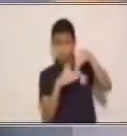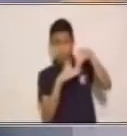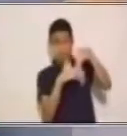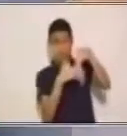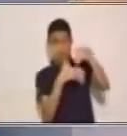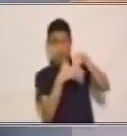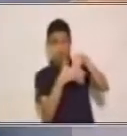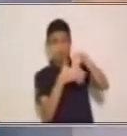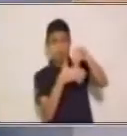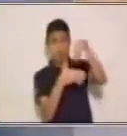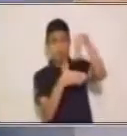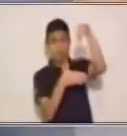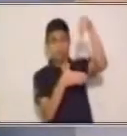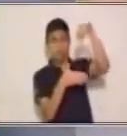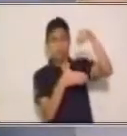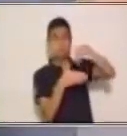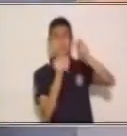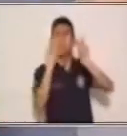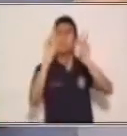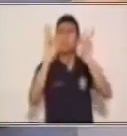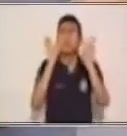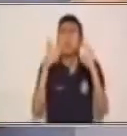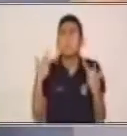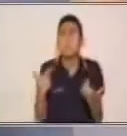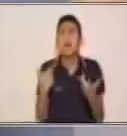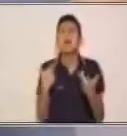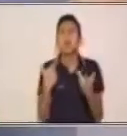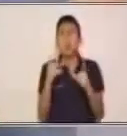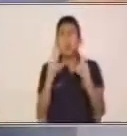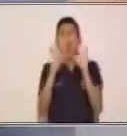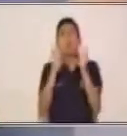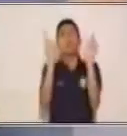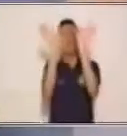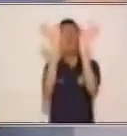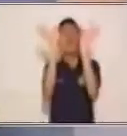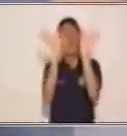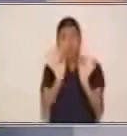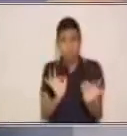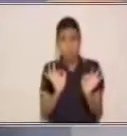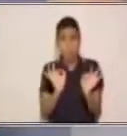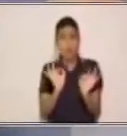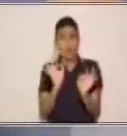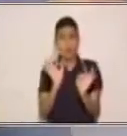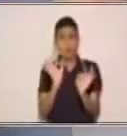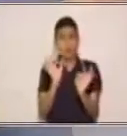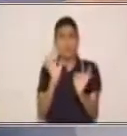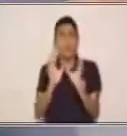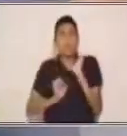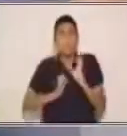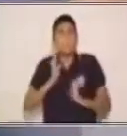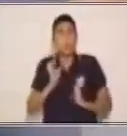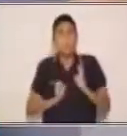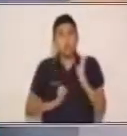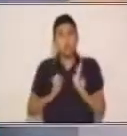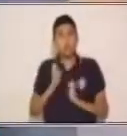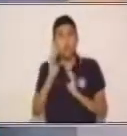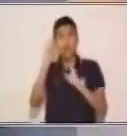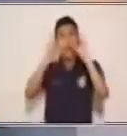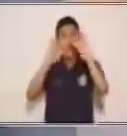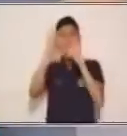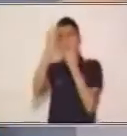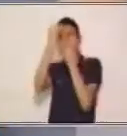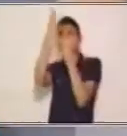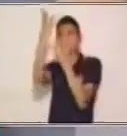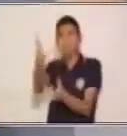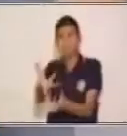tema. El tema es estados de ánimo por medio de gestos. Muy bien, vamos a comenzar